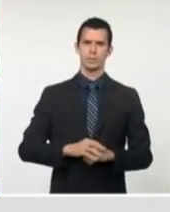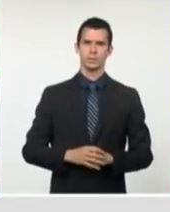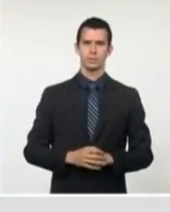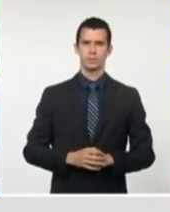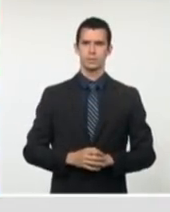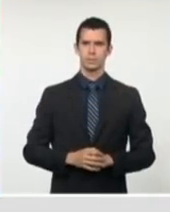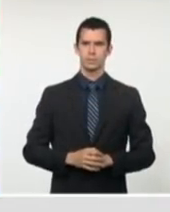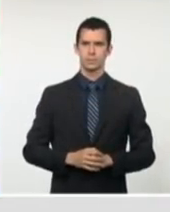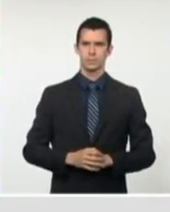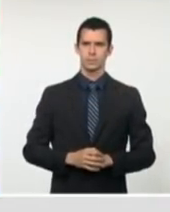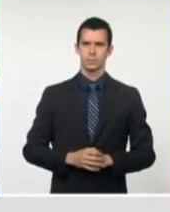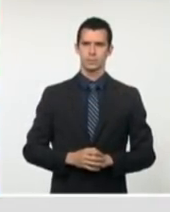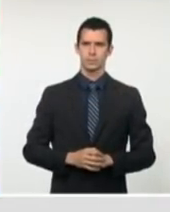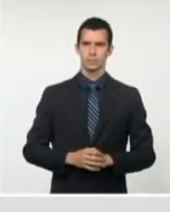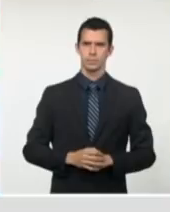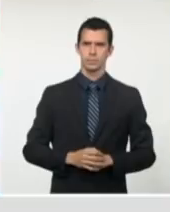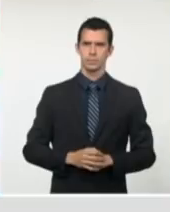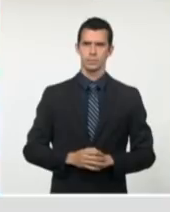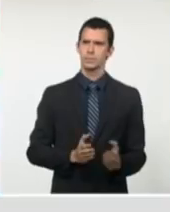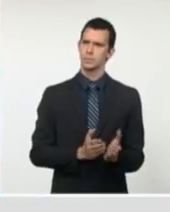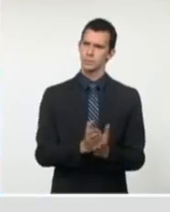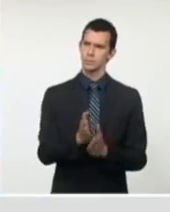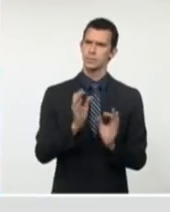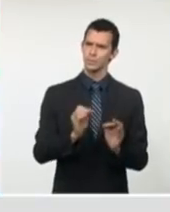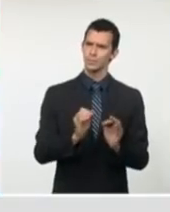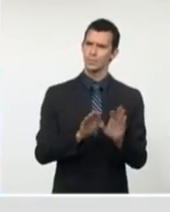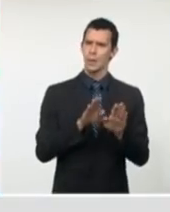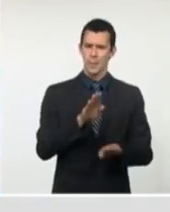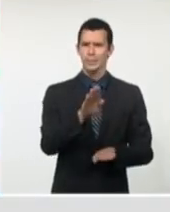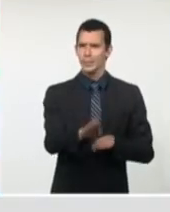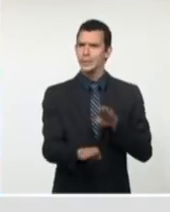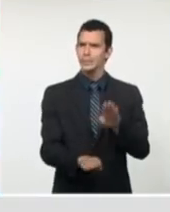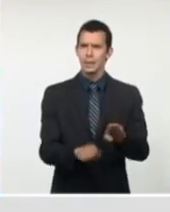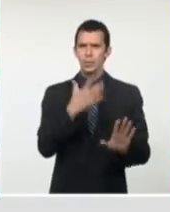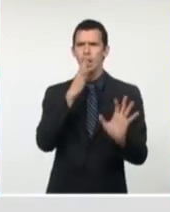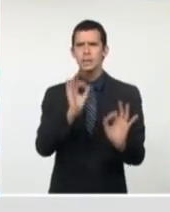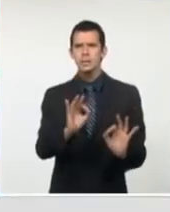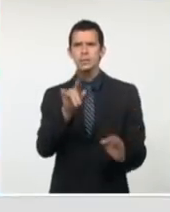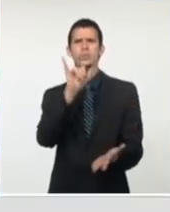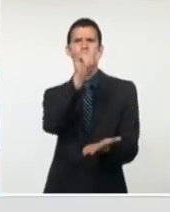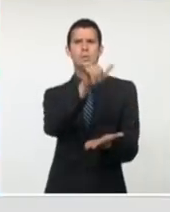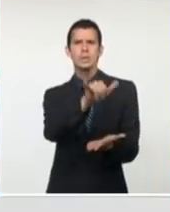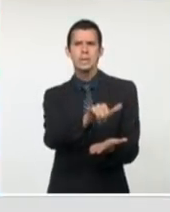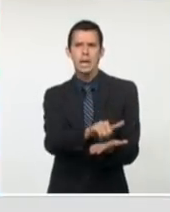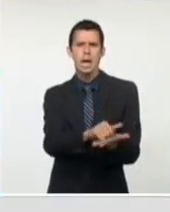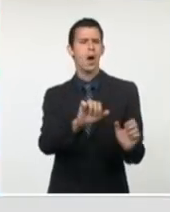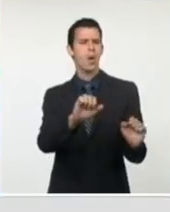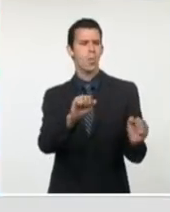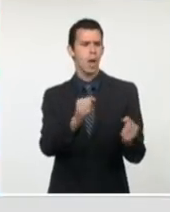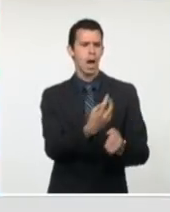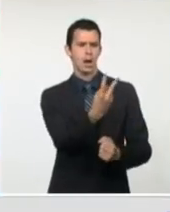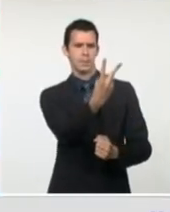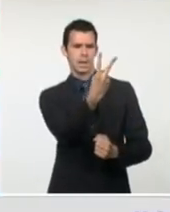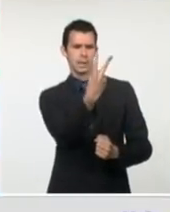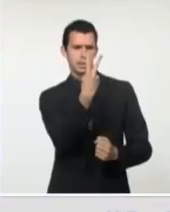arribo de viajeros y se realizará la prueba de PCR evolutiva al sexto día. Reitero,